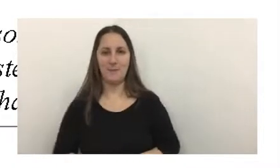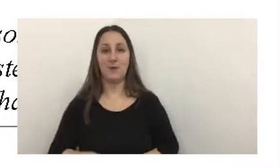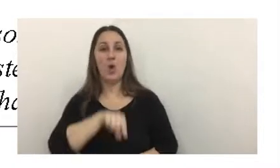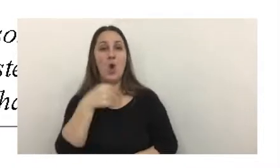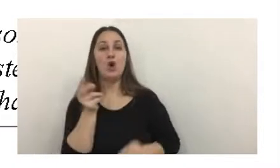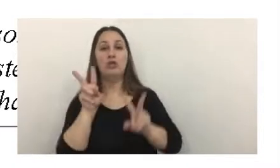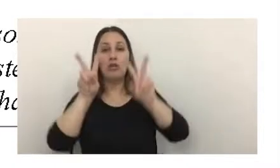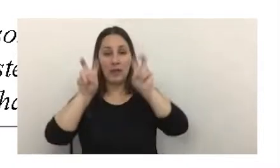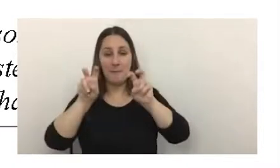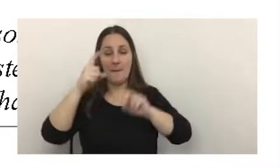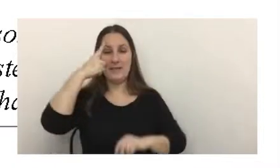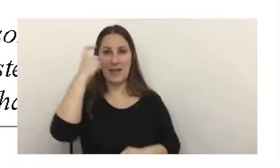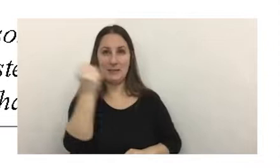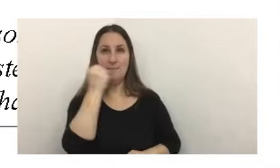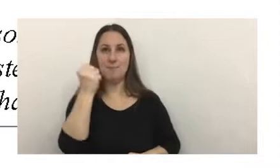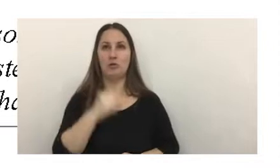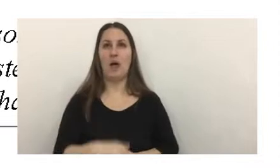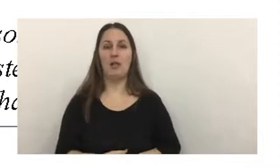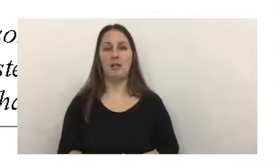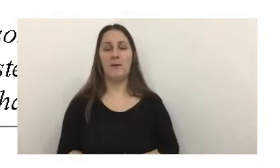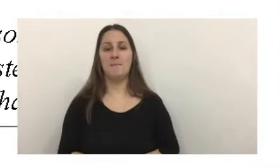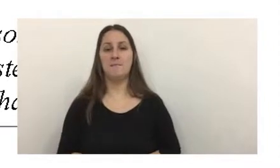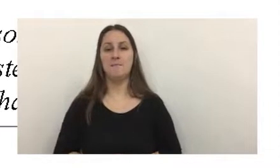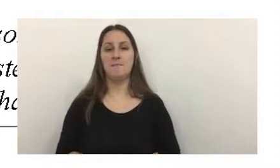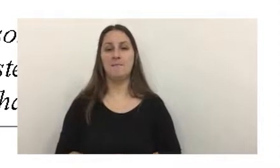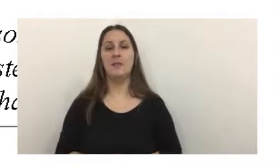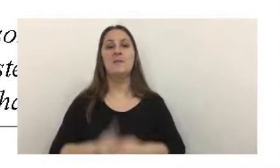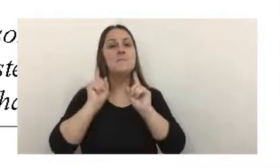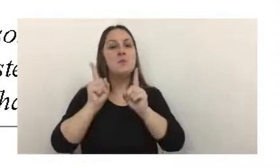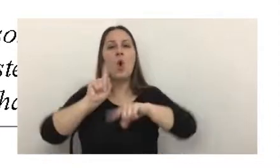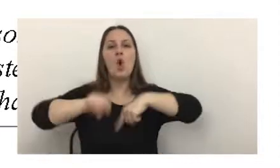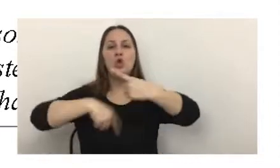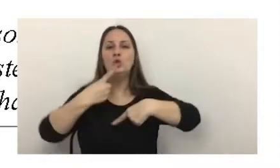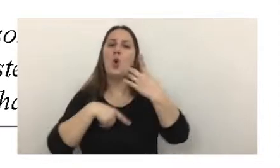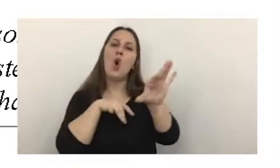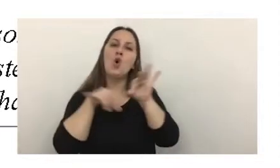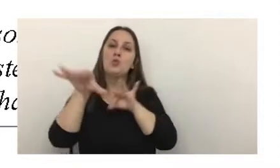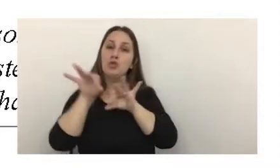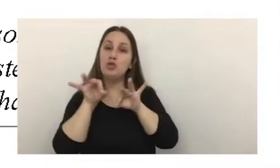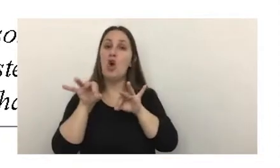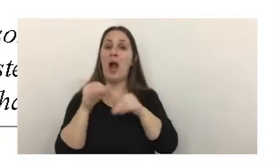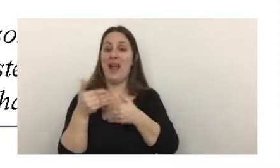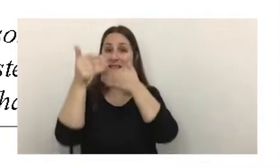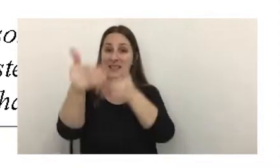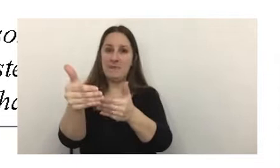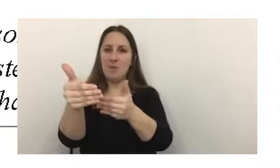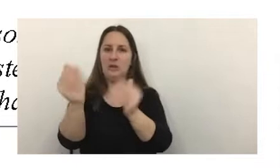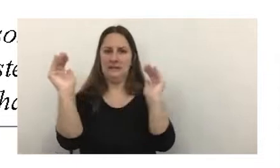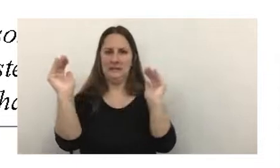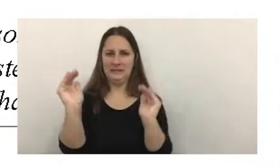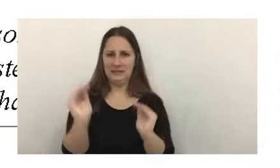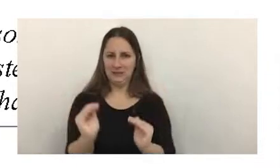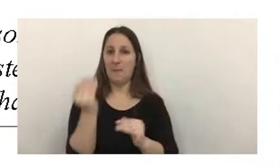a considerar es que se mantiene el ejercicio de la opción a reducir los anticipos, porque